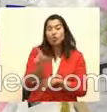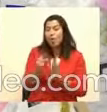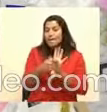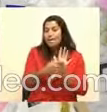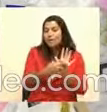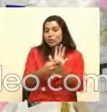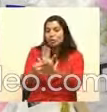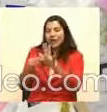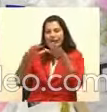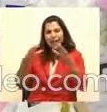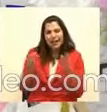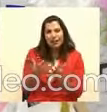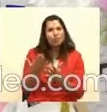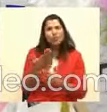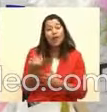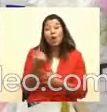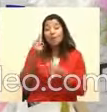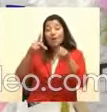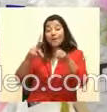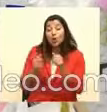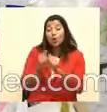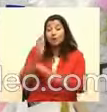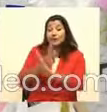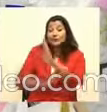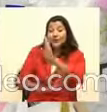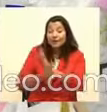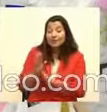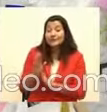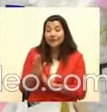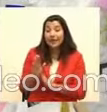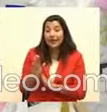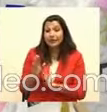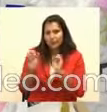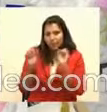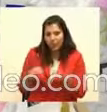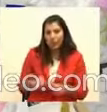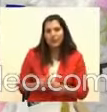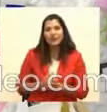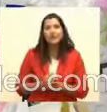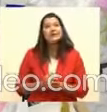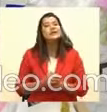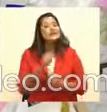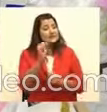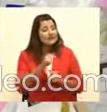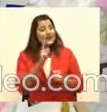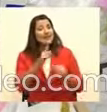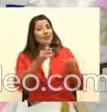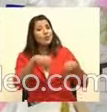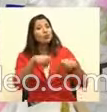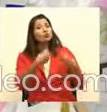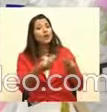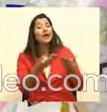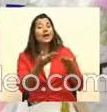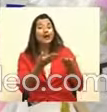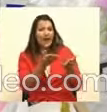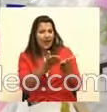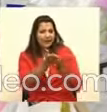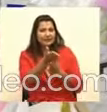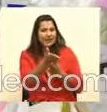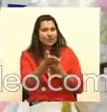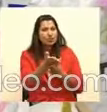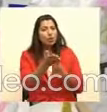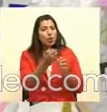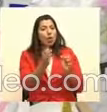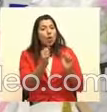de que una persona con discapacidad nunca va a ser un obstáculo. Hay que darle las herramientas, la... Abrirle esas